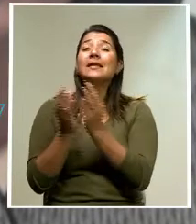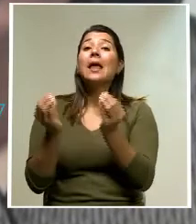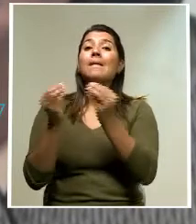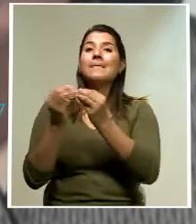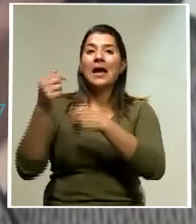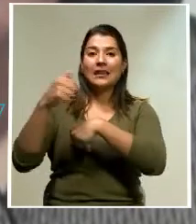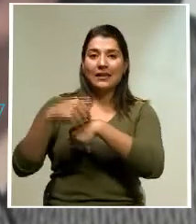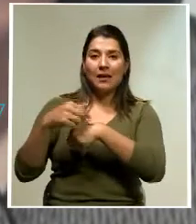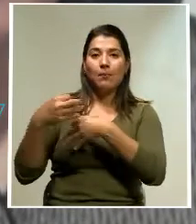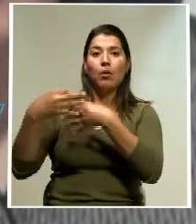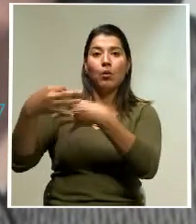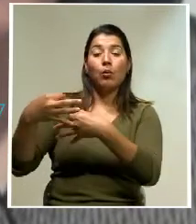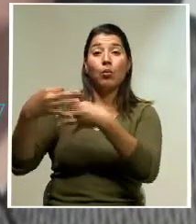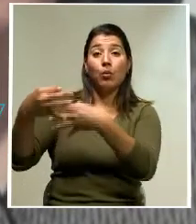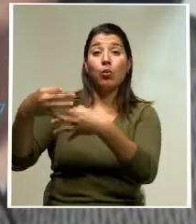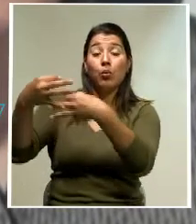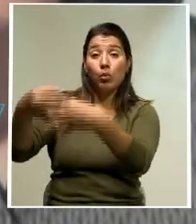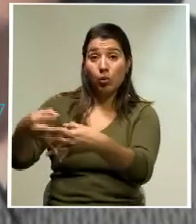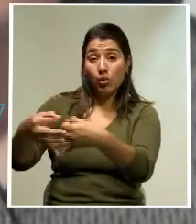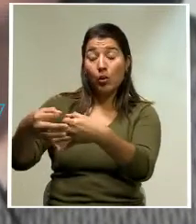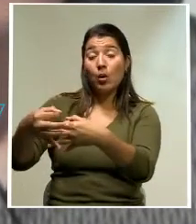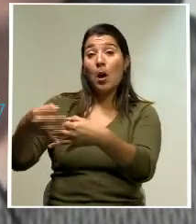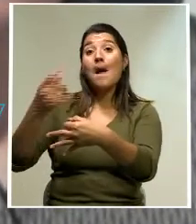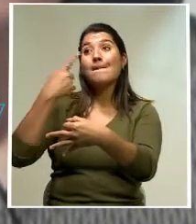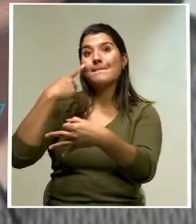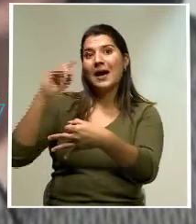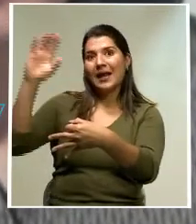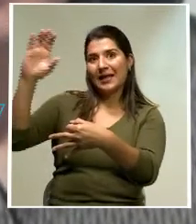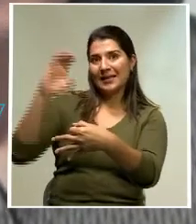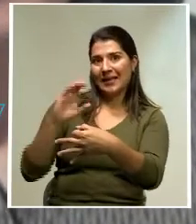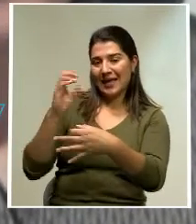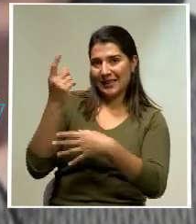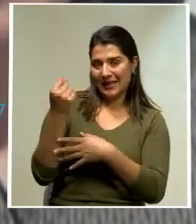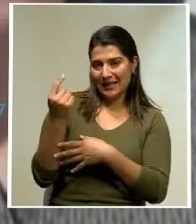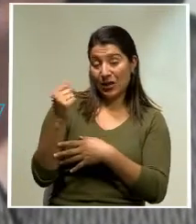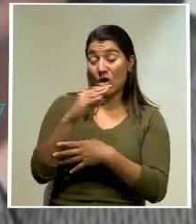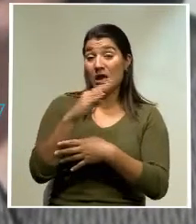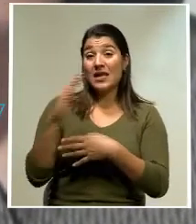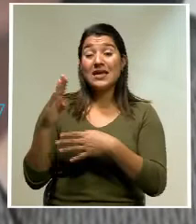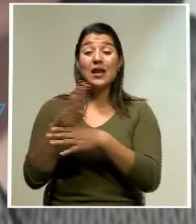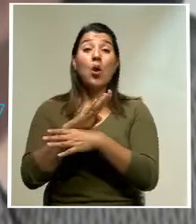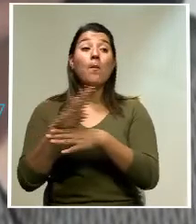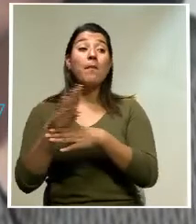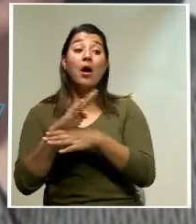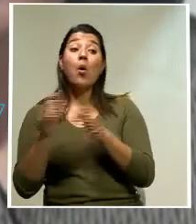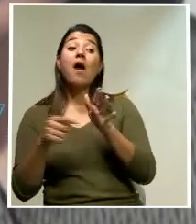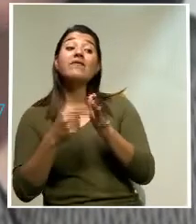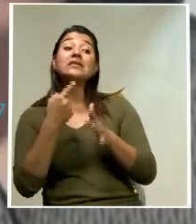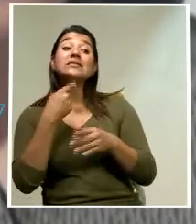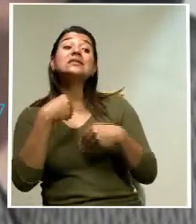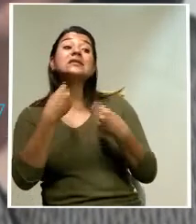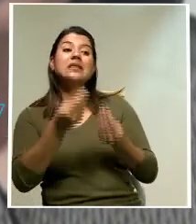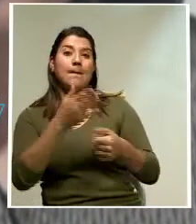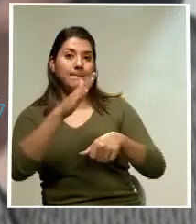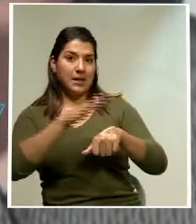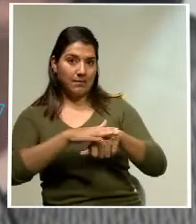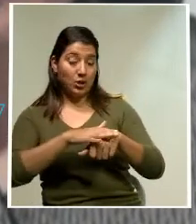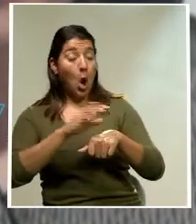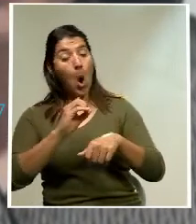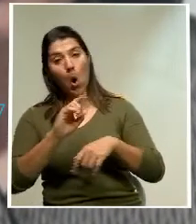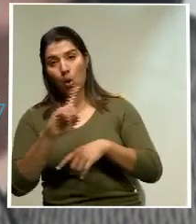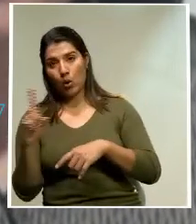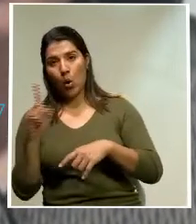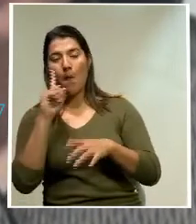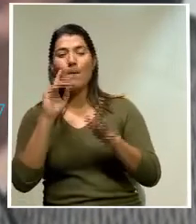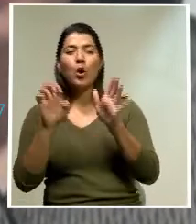desembolsos con los bancos directamente y los bancos la otorgan o no. Entonces, por ejemplo, hay otro préstamo